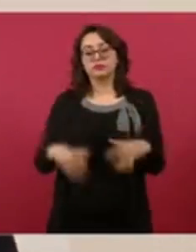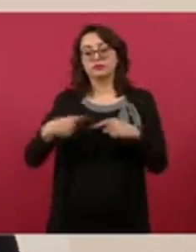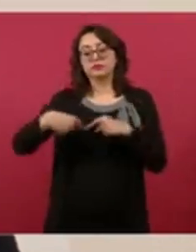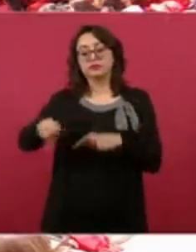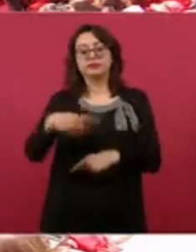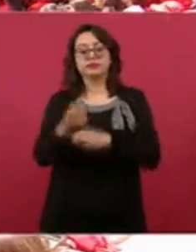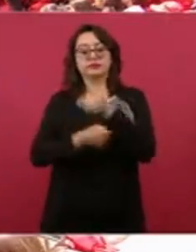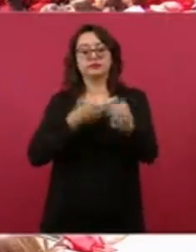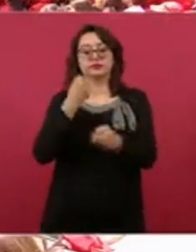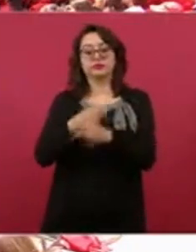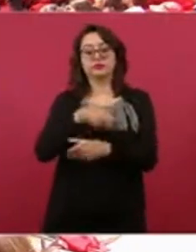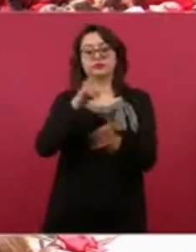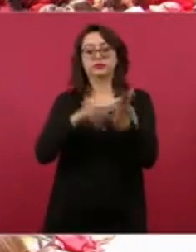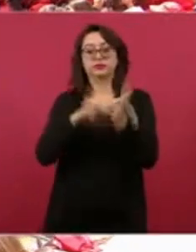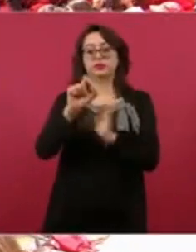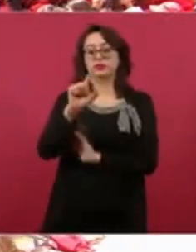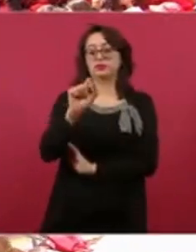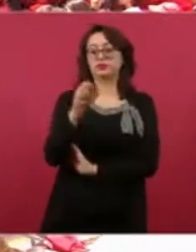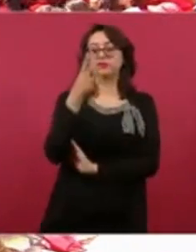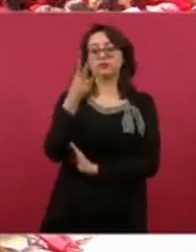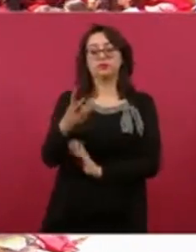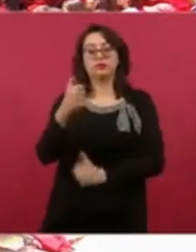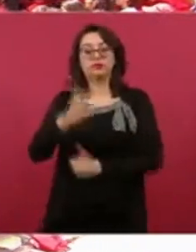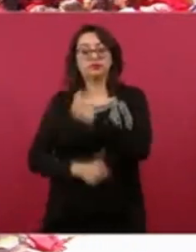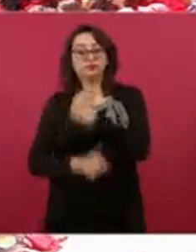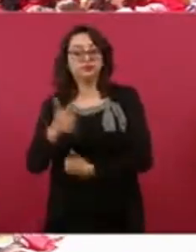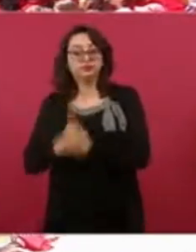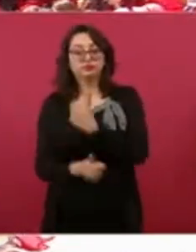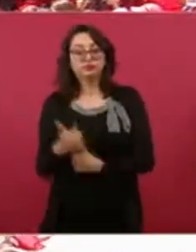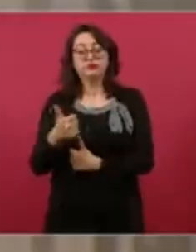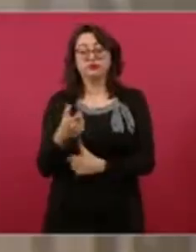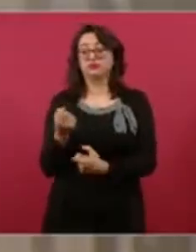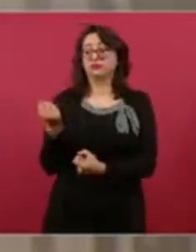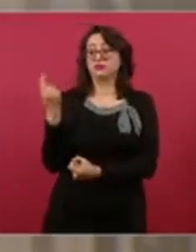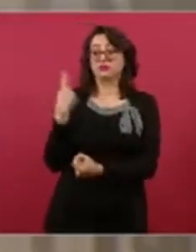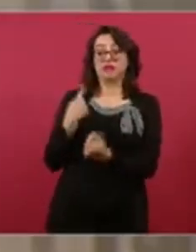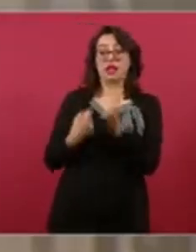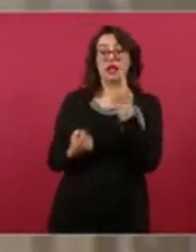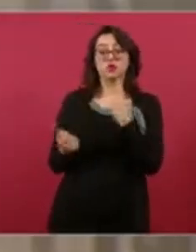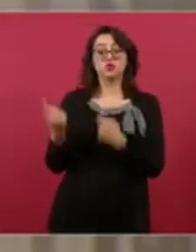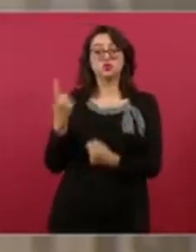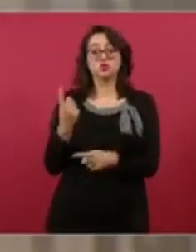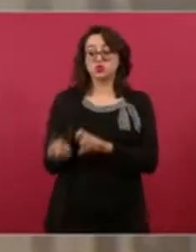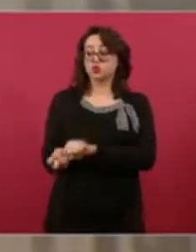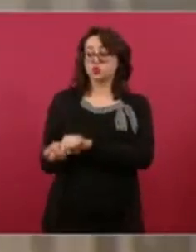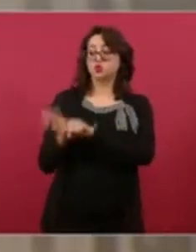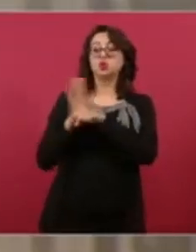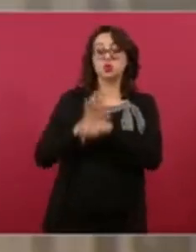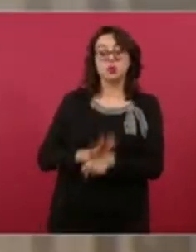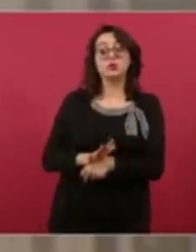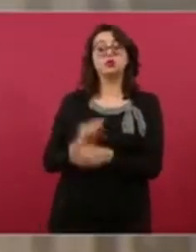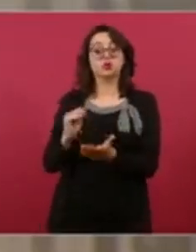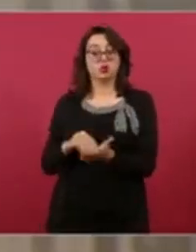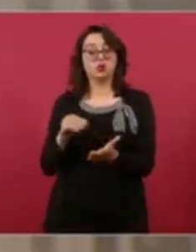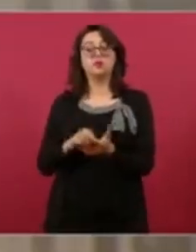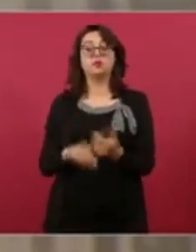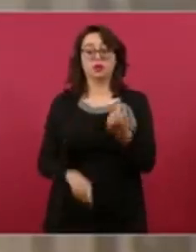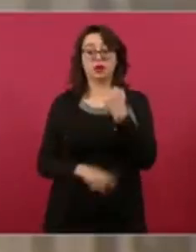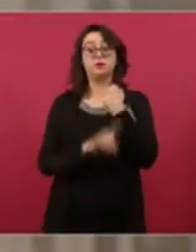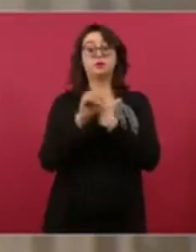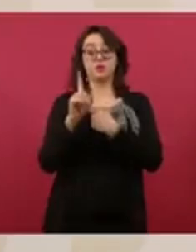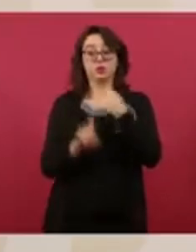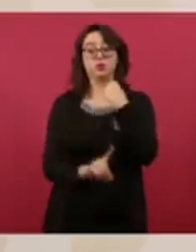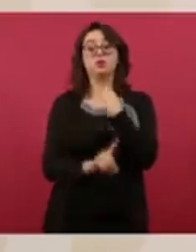pues es producto de todavía las secuelas del COVID, todavía secuelas que siguen trastocando los